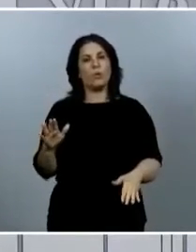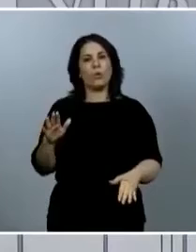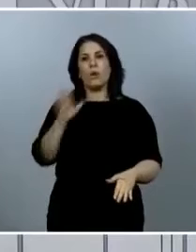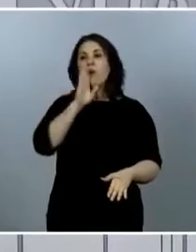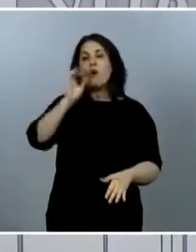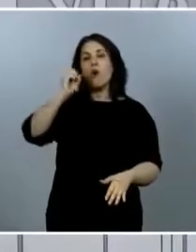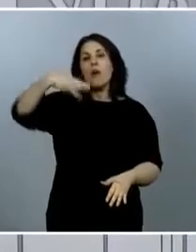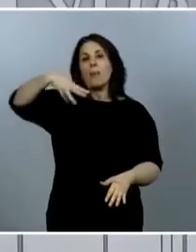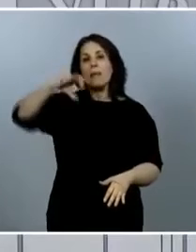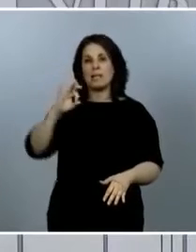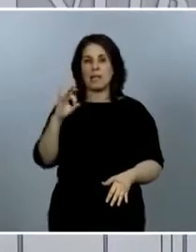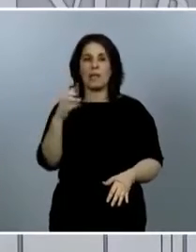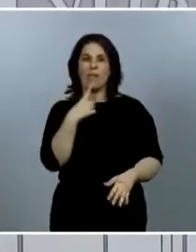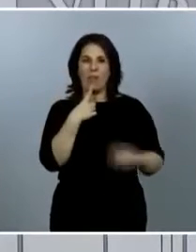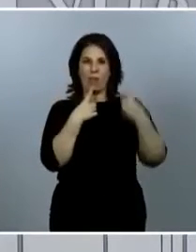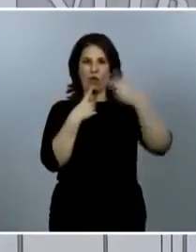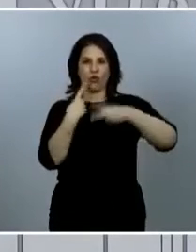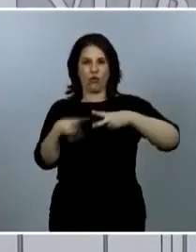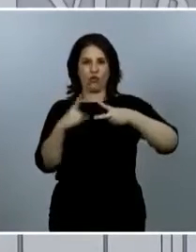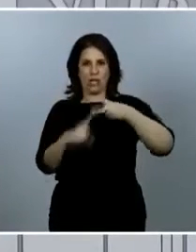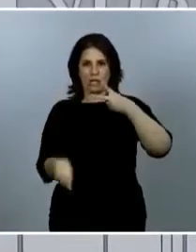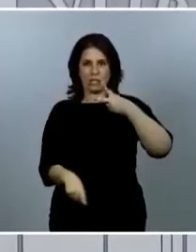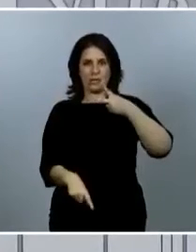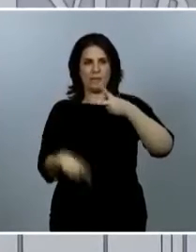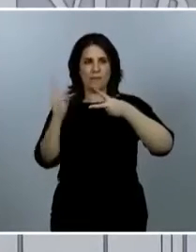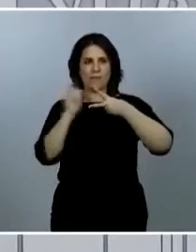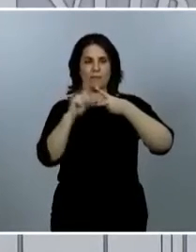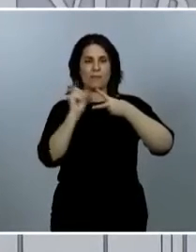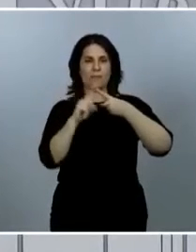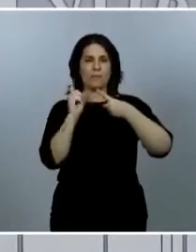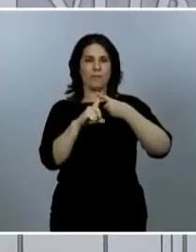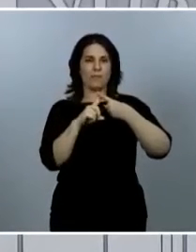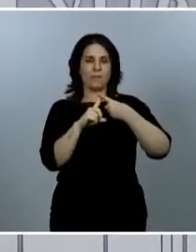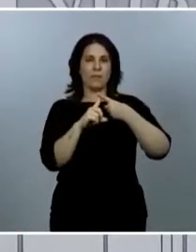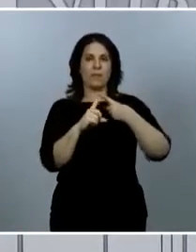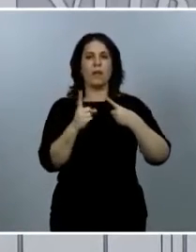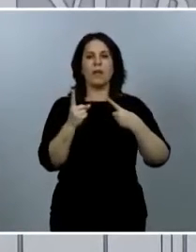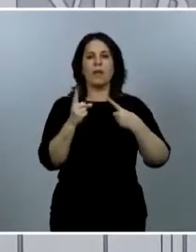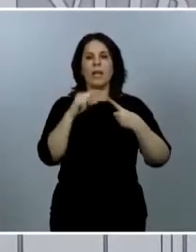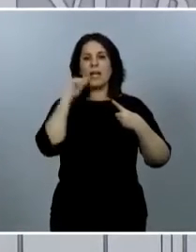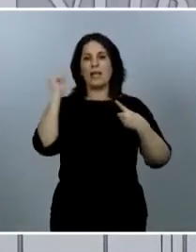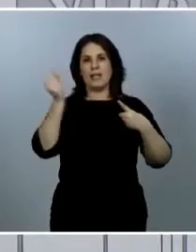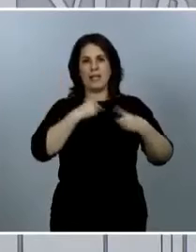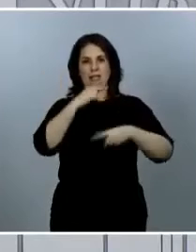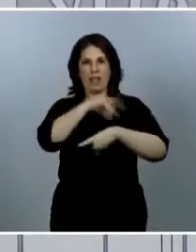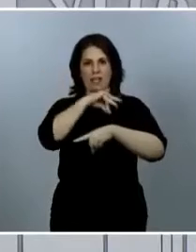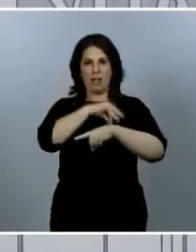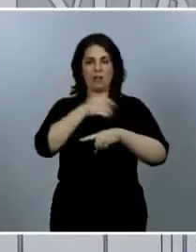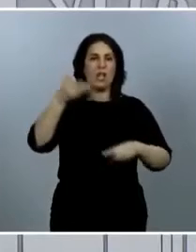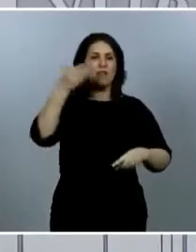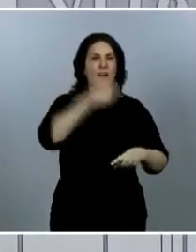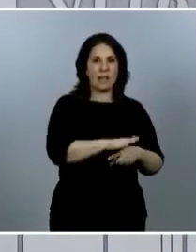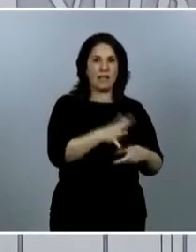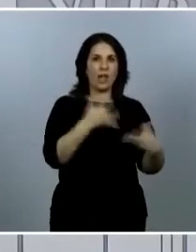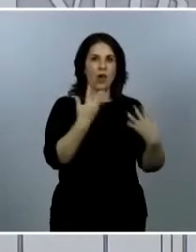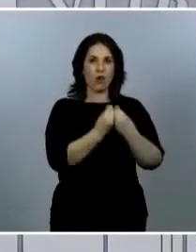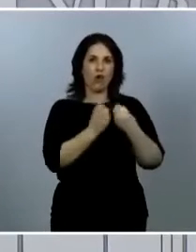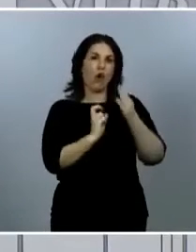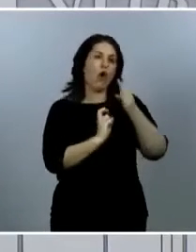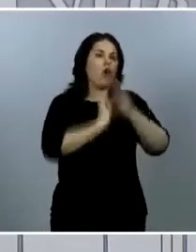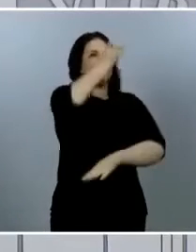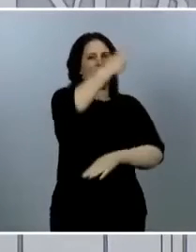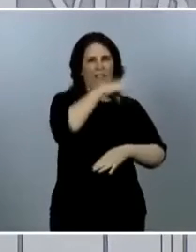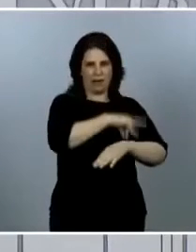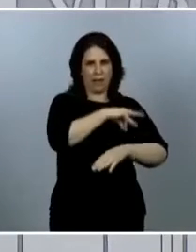cosas tanto no incluir aquellos infectados que fallecieron por una enfermedad que explica